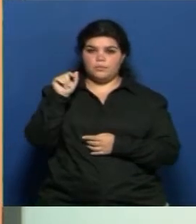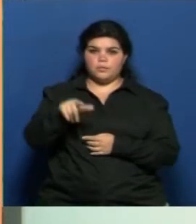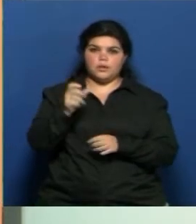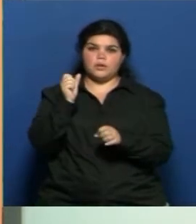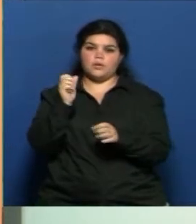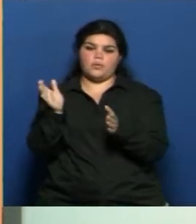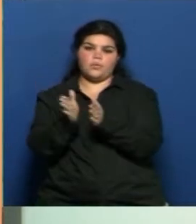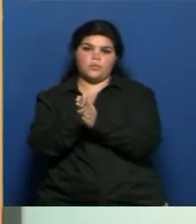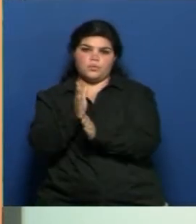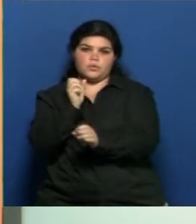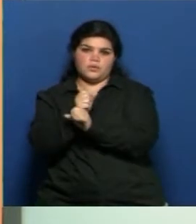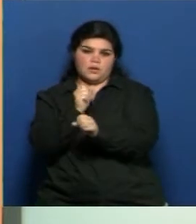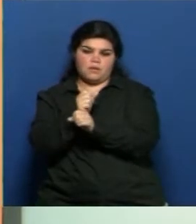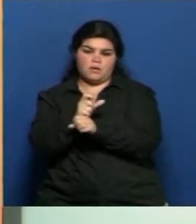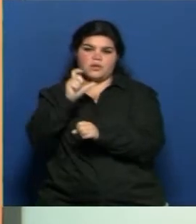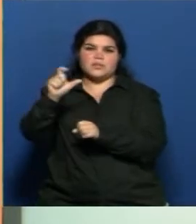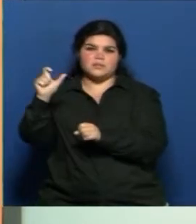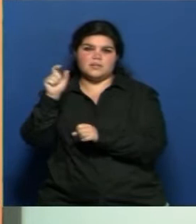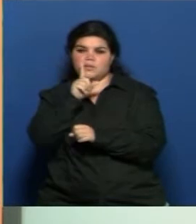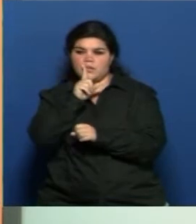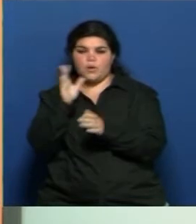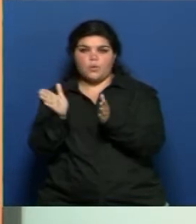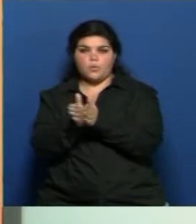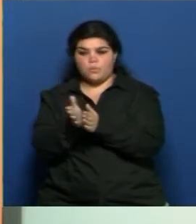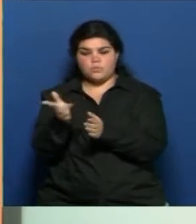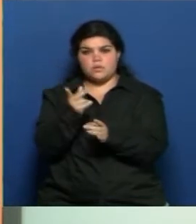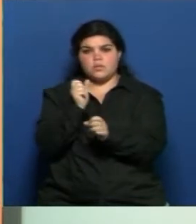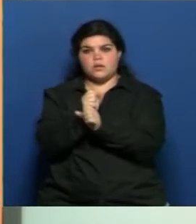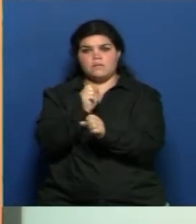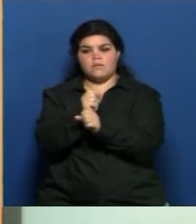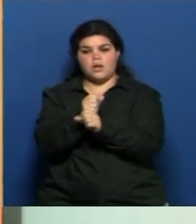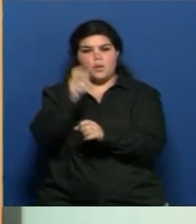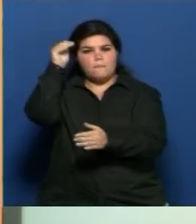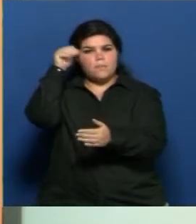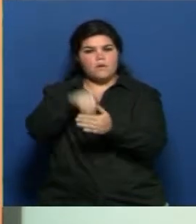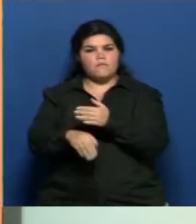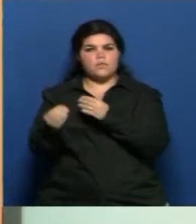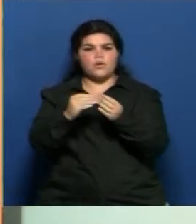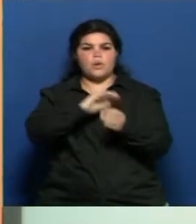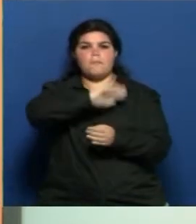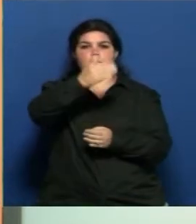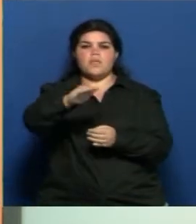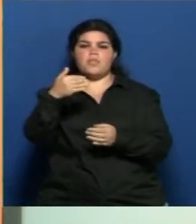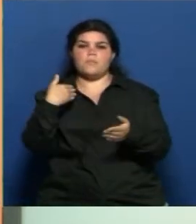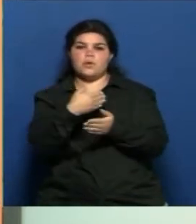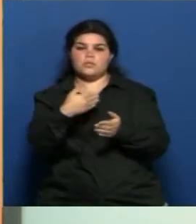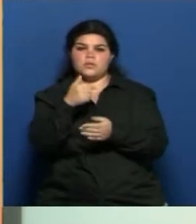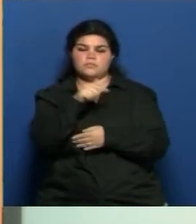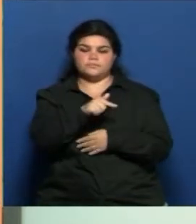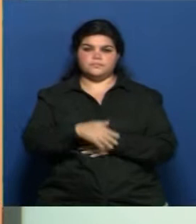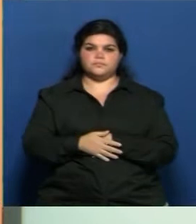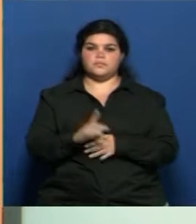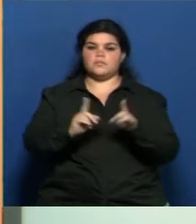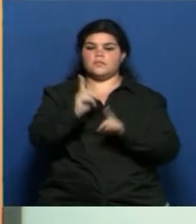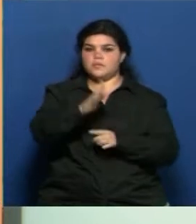también del CCT, en el cual hicimos un estudio muy profundo sobre el tema Piedemonte. Entonces, hay zonas